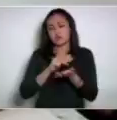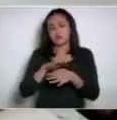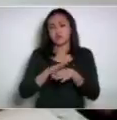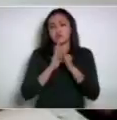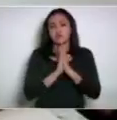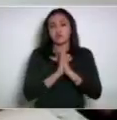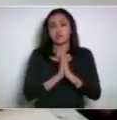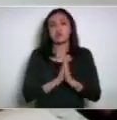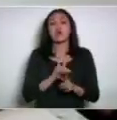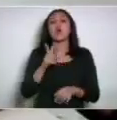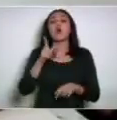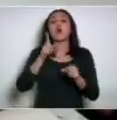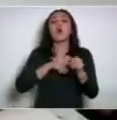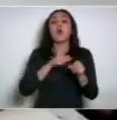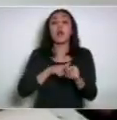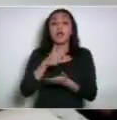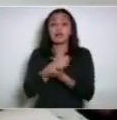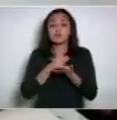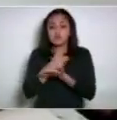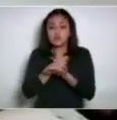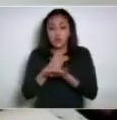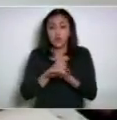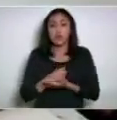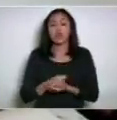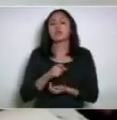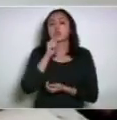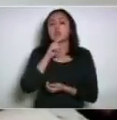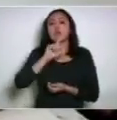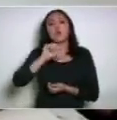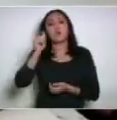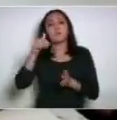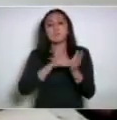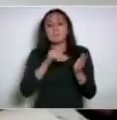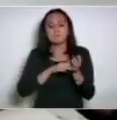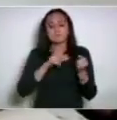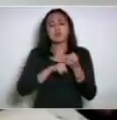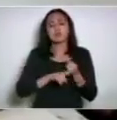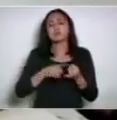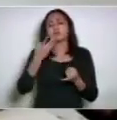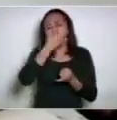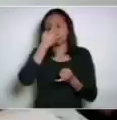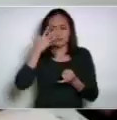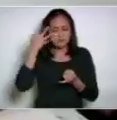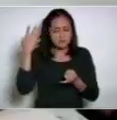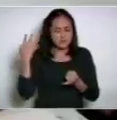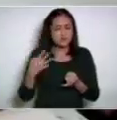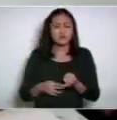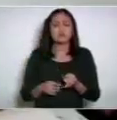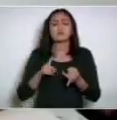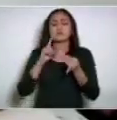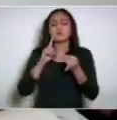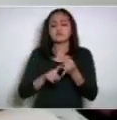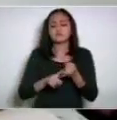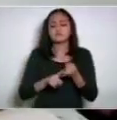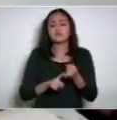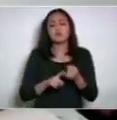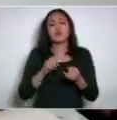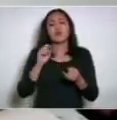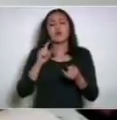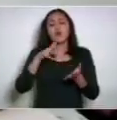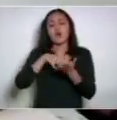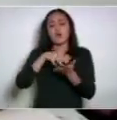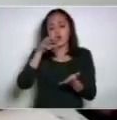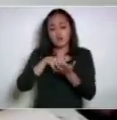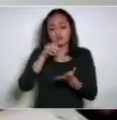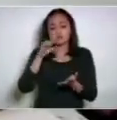lapicero con tinta azul y sus documentos que habitualmente se les piden, como es la identificación oficial con fotografía, la